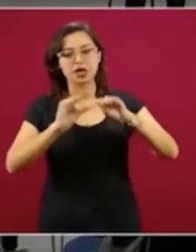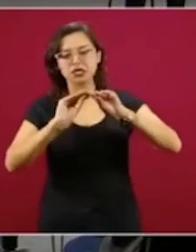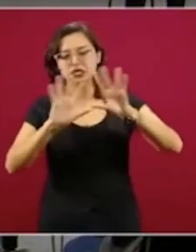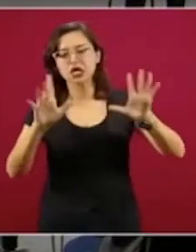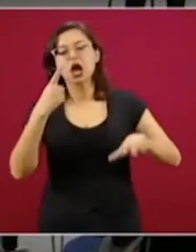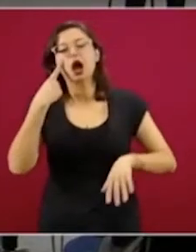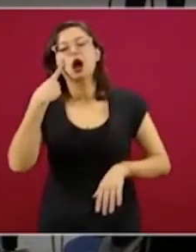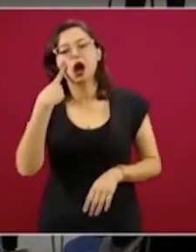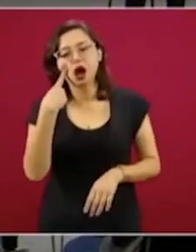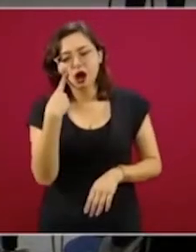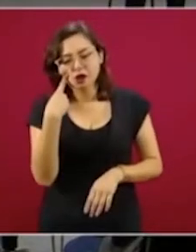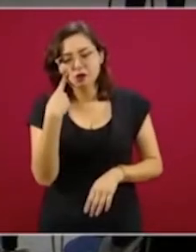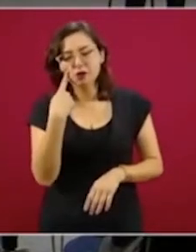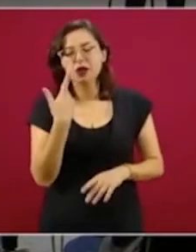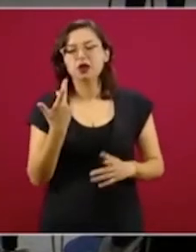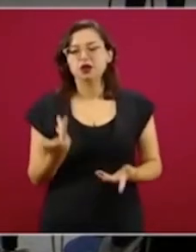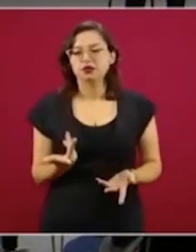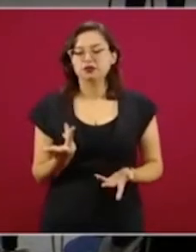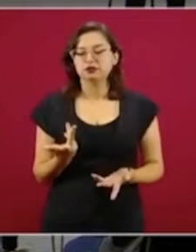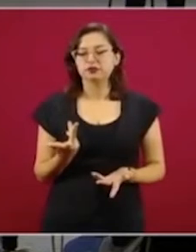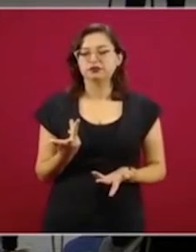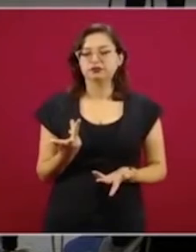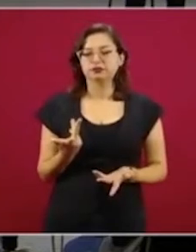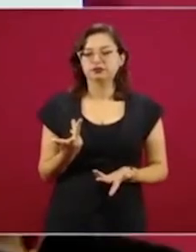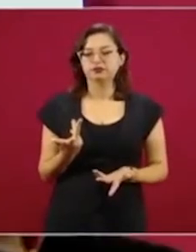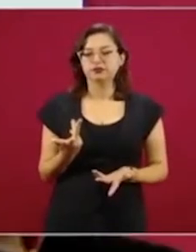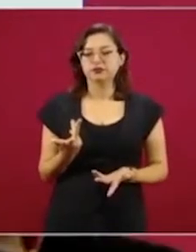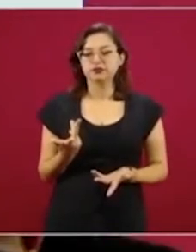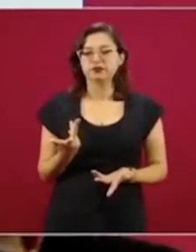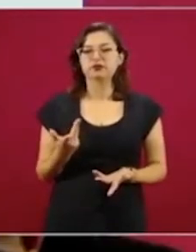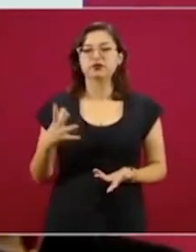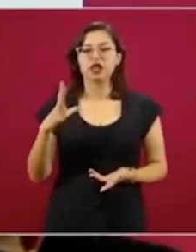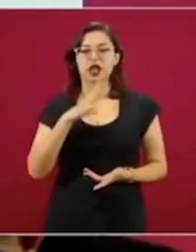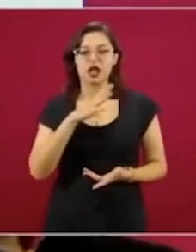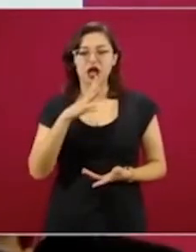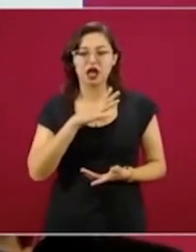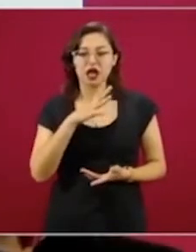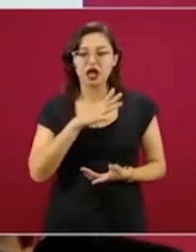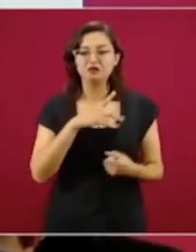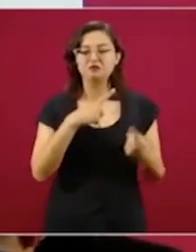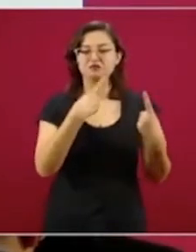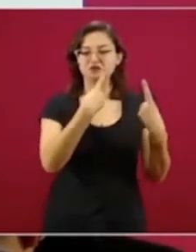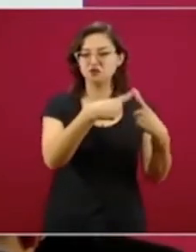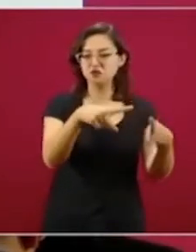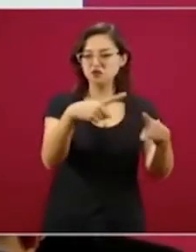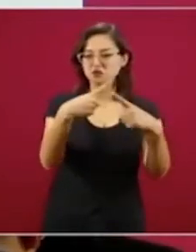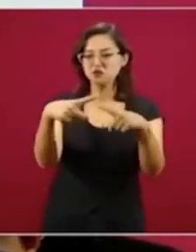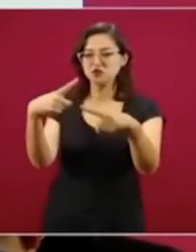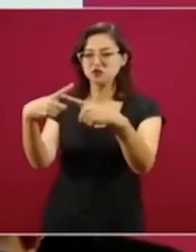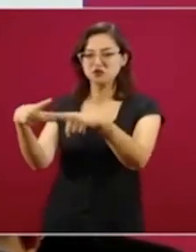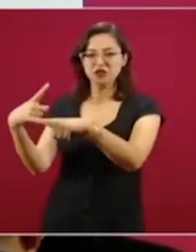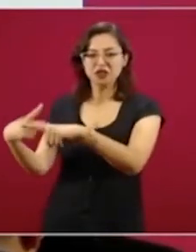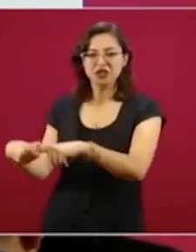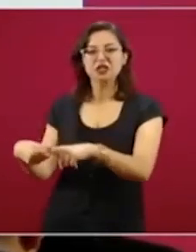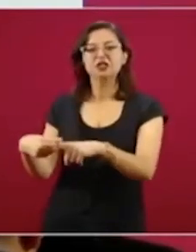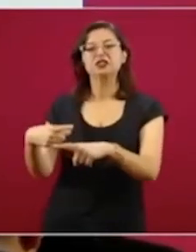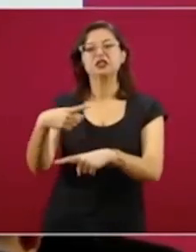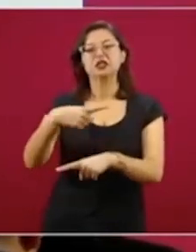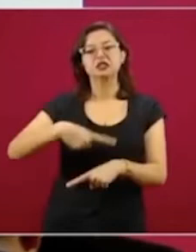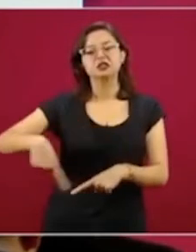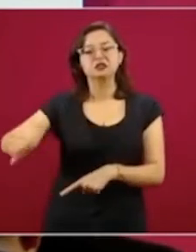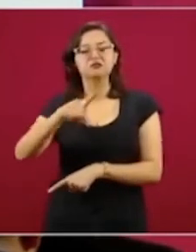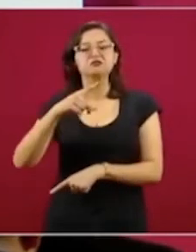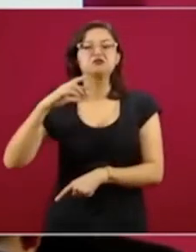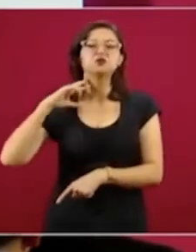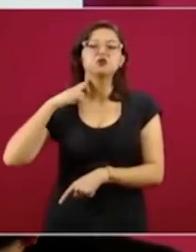financiamiento que reciben aquellos actores que realizan este tipo de